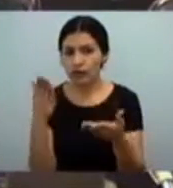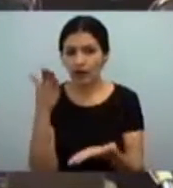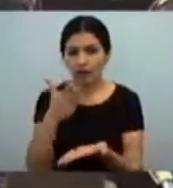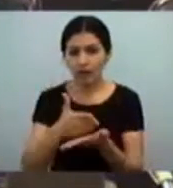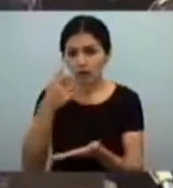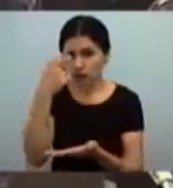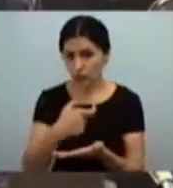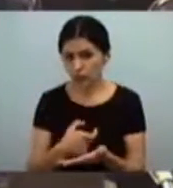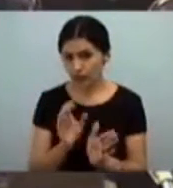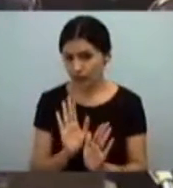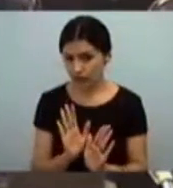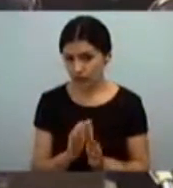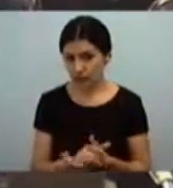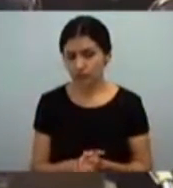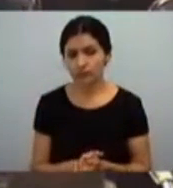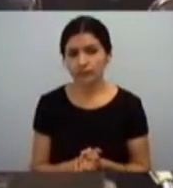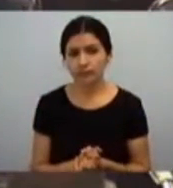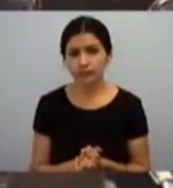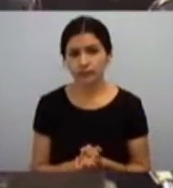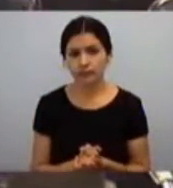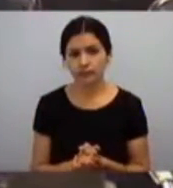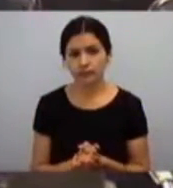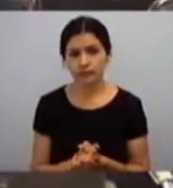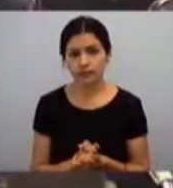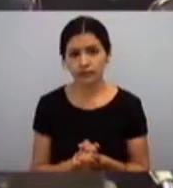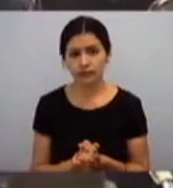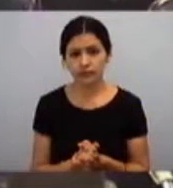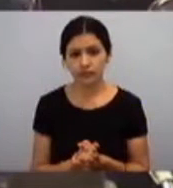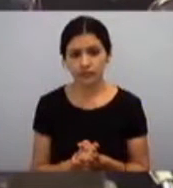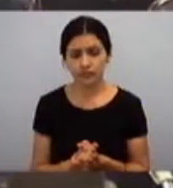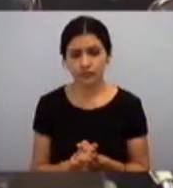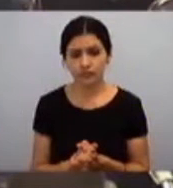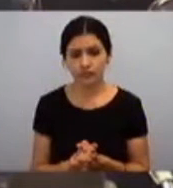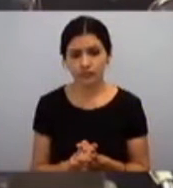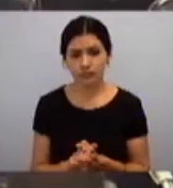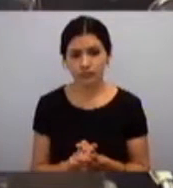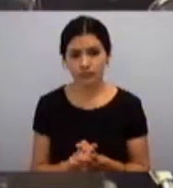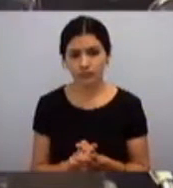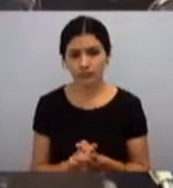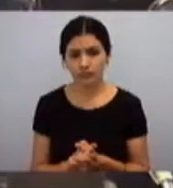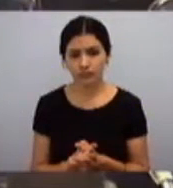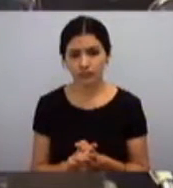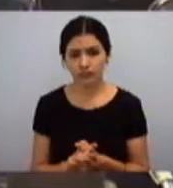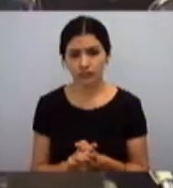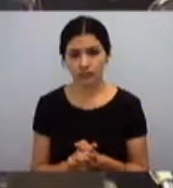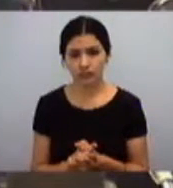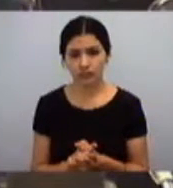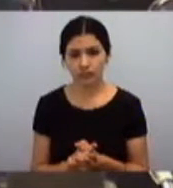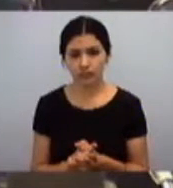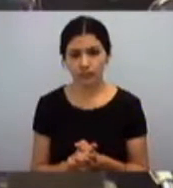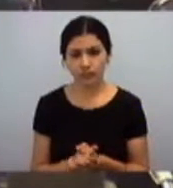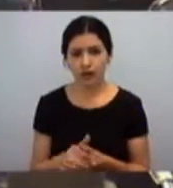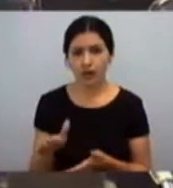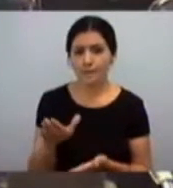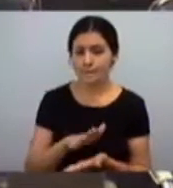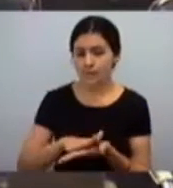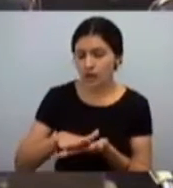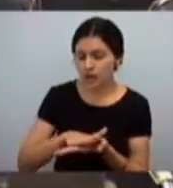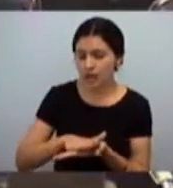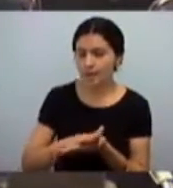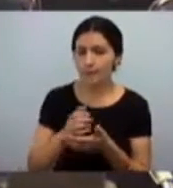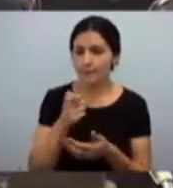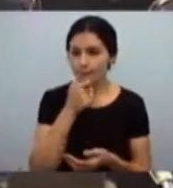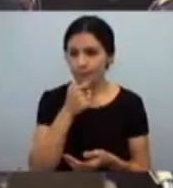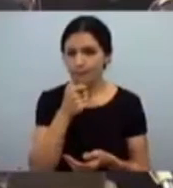Por una parte, una permanente práctica cruenta que tiene como soporte el desarrollo de poblaciones de